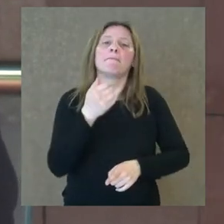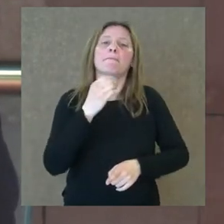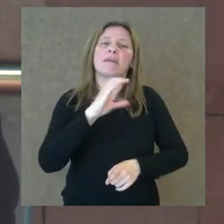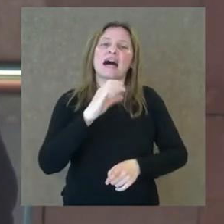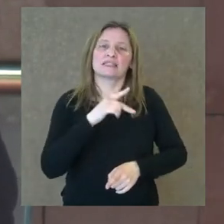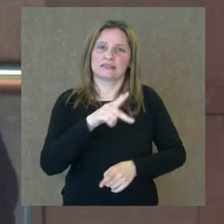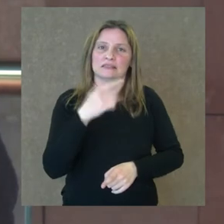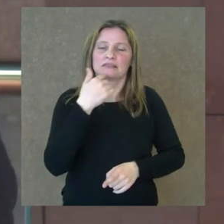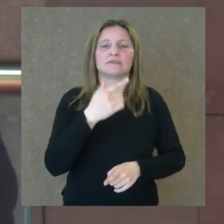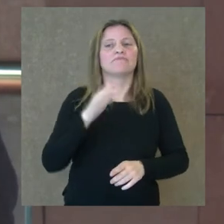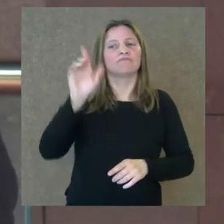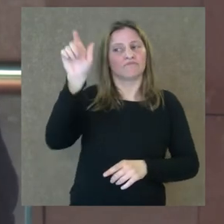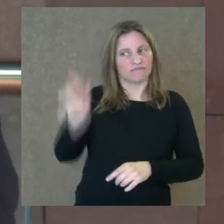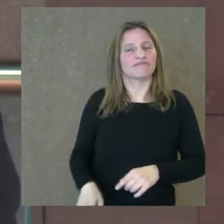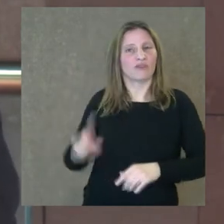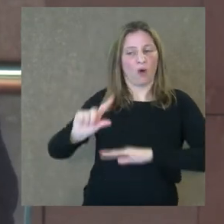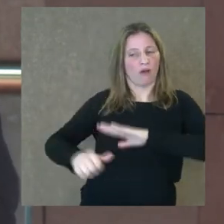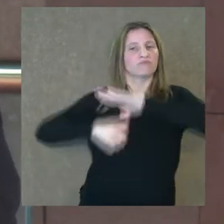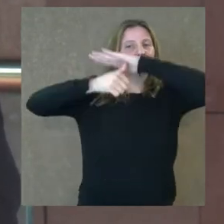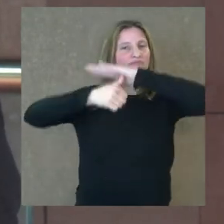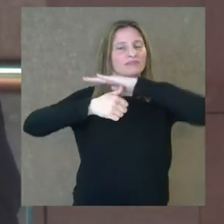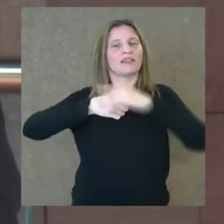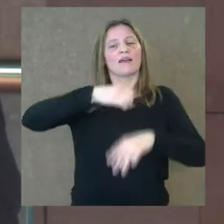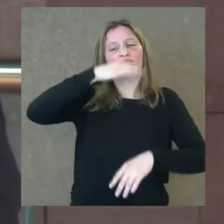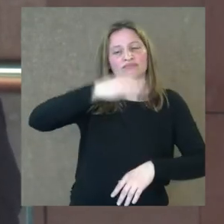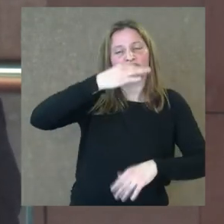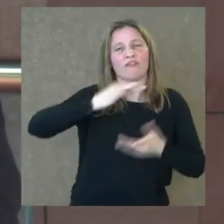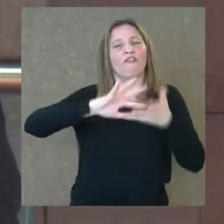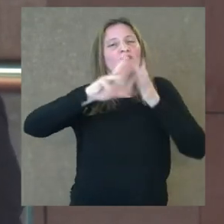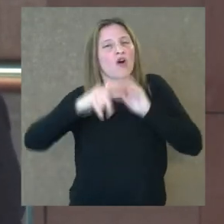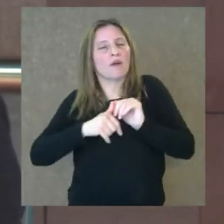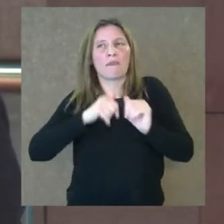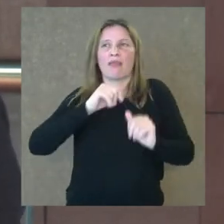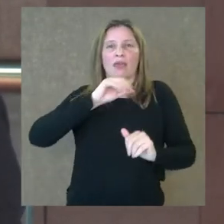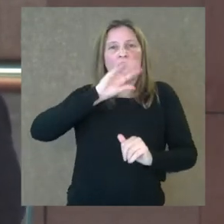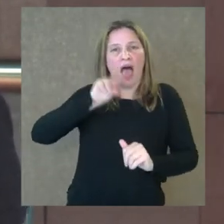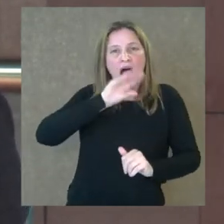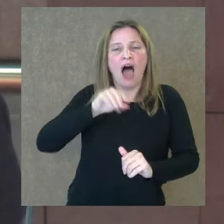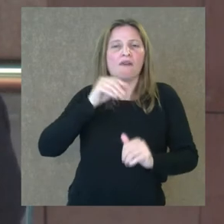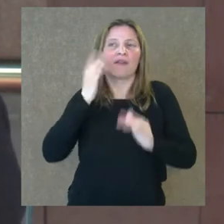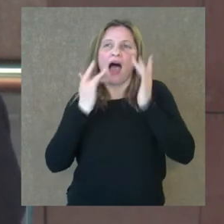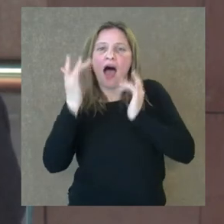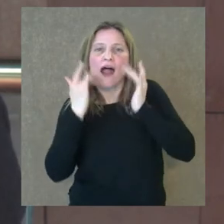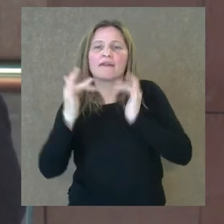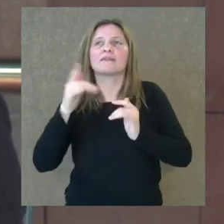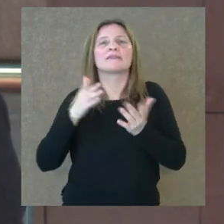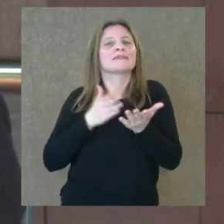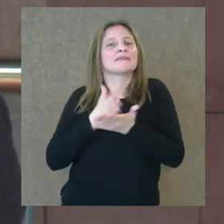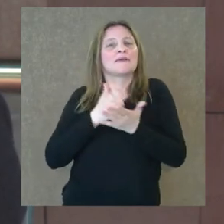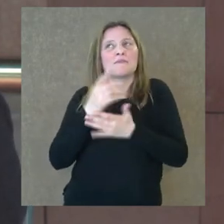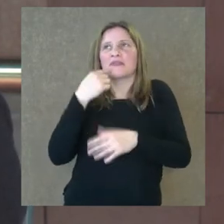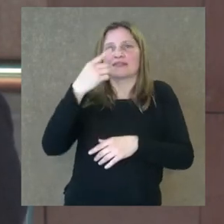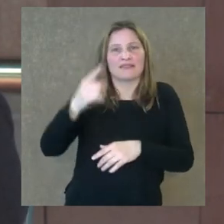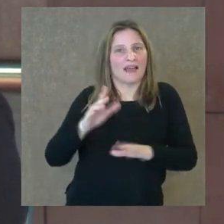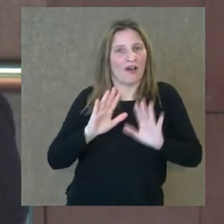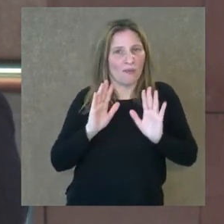el padre de la retórica religiosa abordando, él siempre firmaba para la gloria de Dios, ¿no? Entonces,